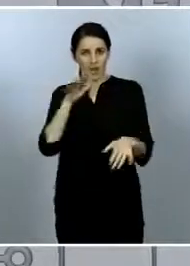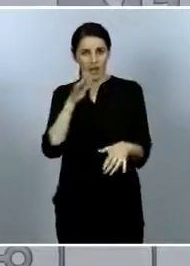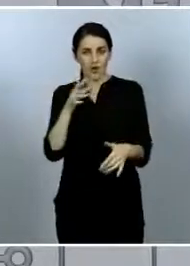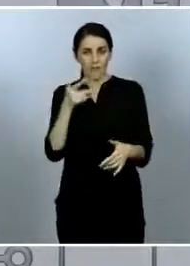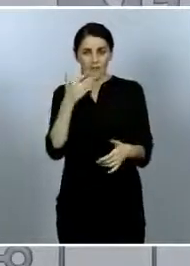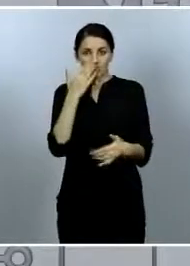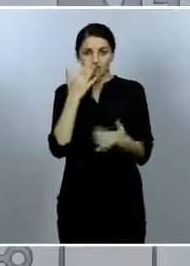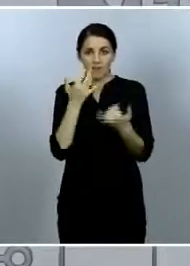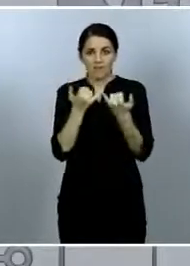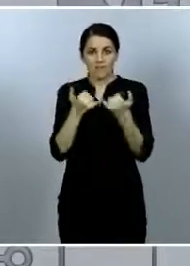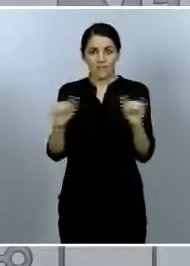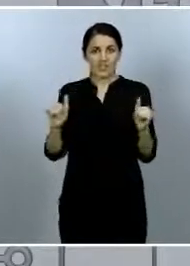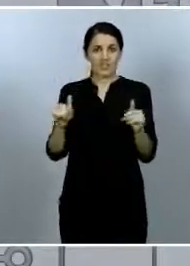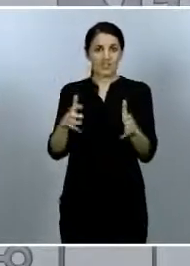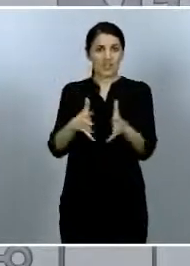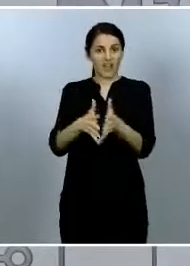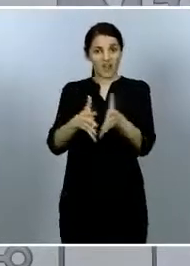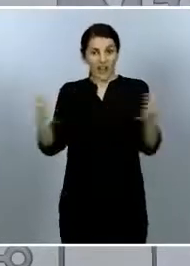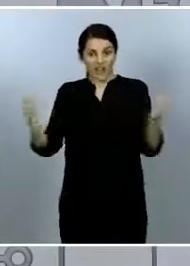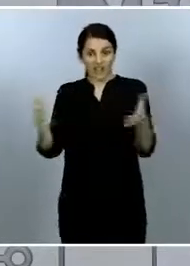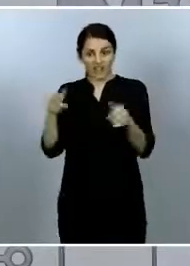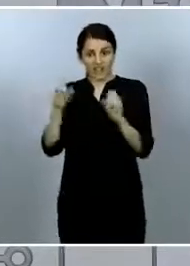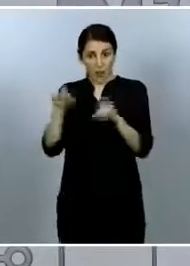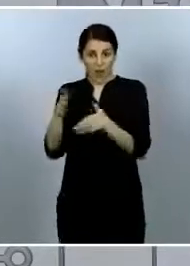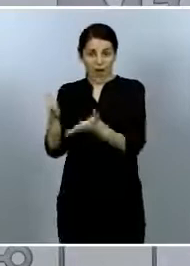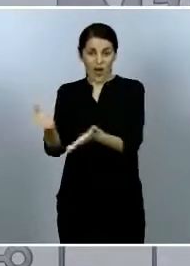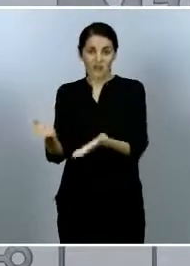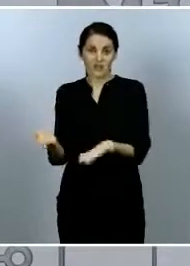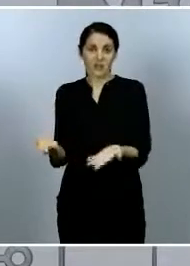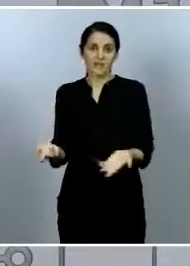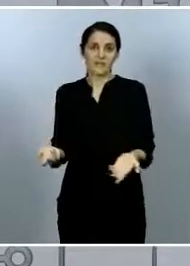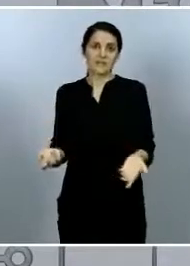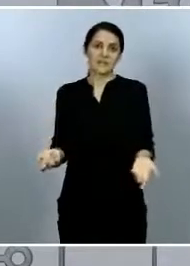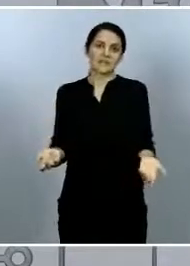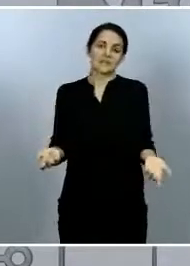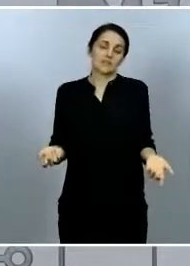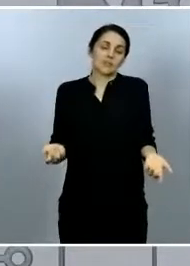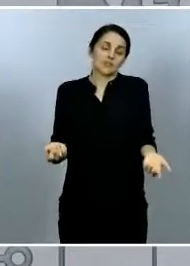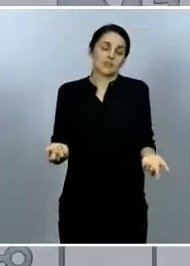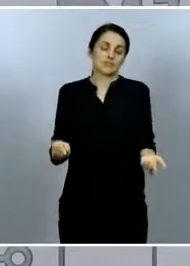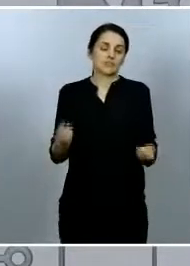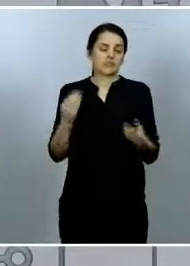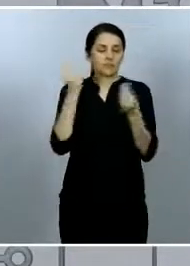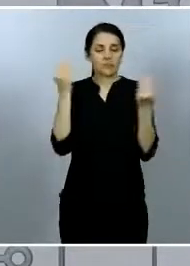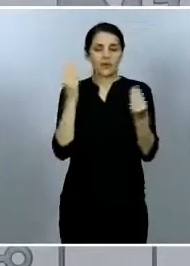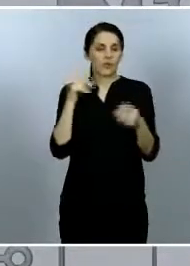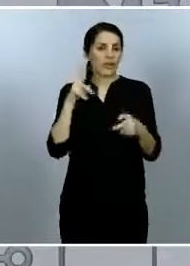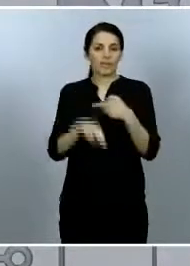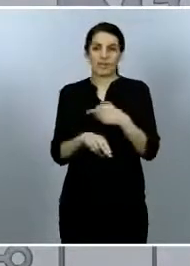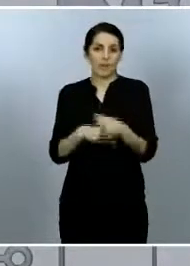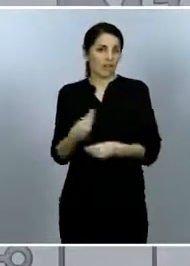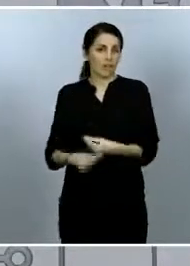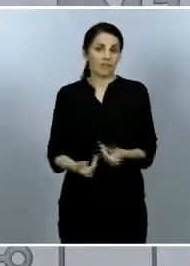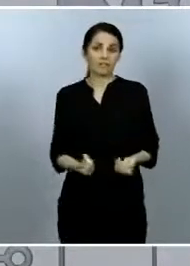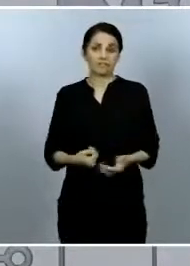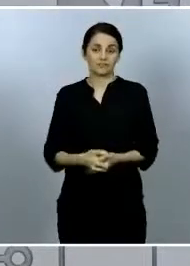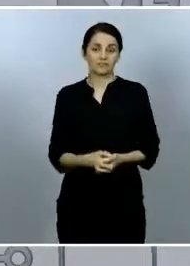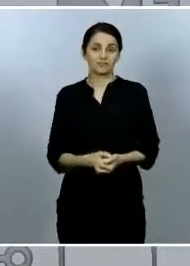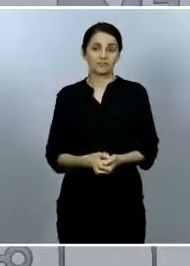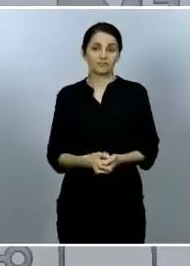como de este estilo, pues es mejor no realizarlas, no se deberían de realizar, al menos